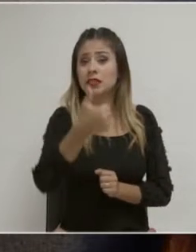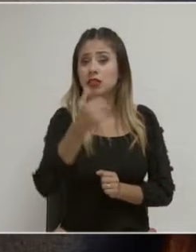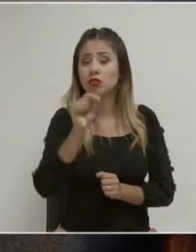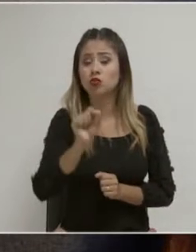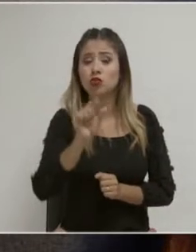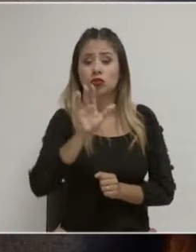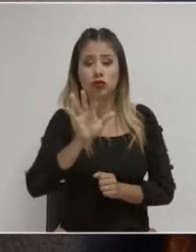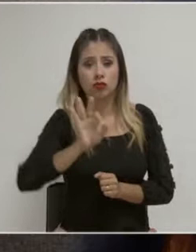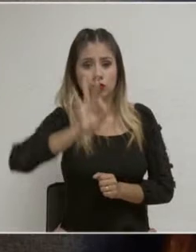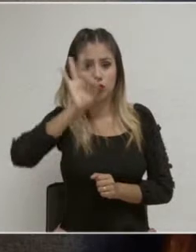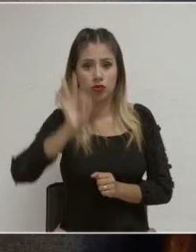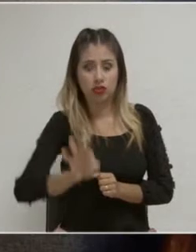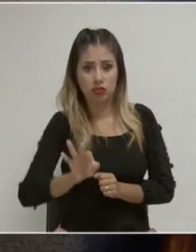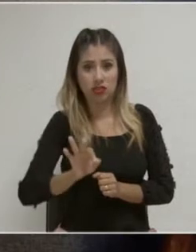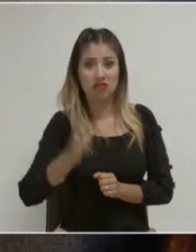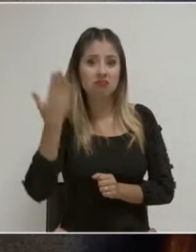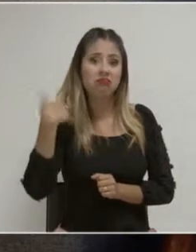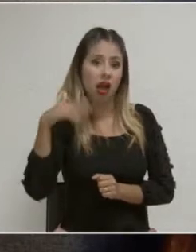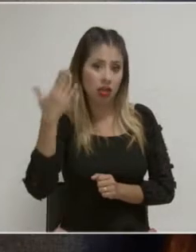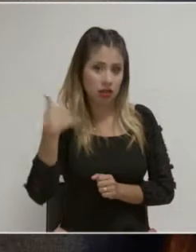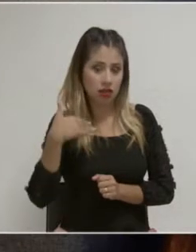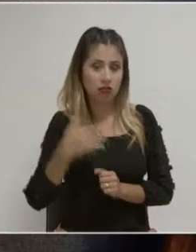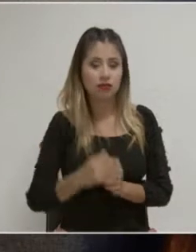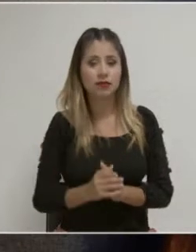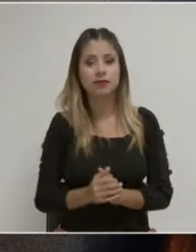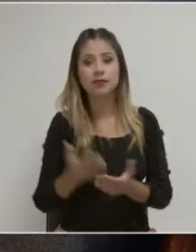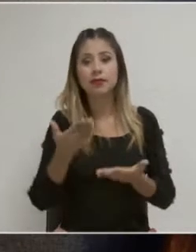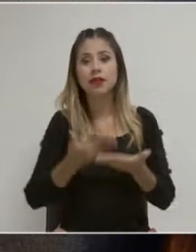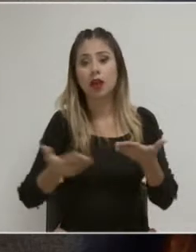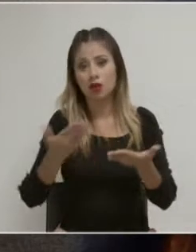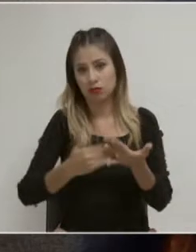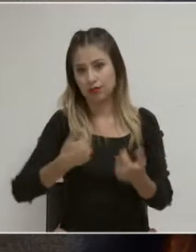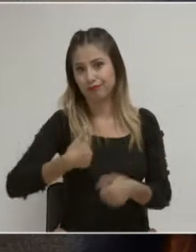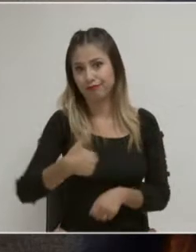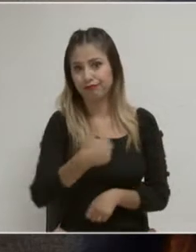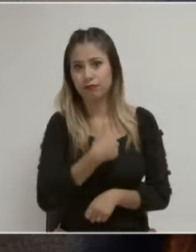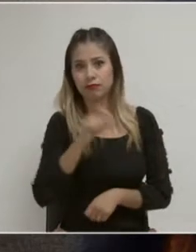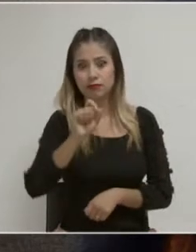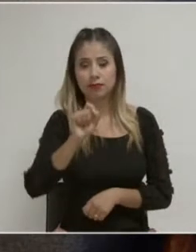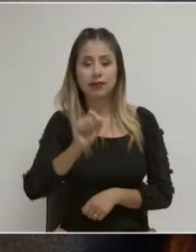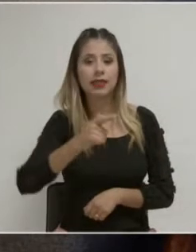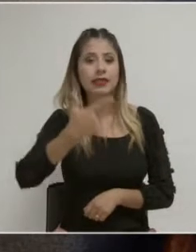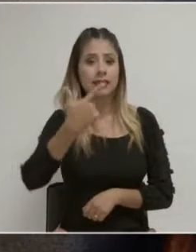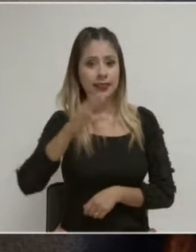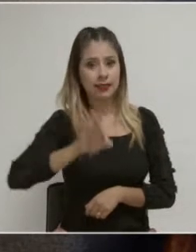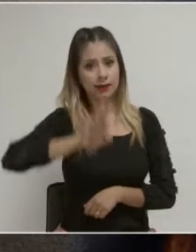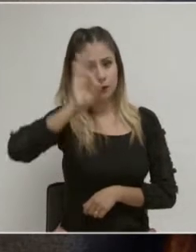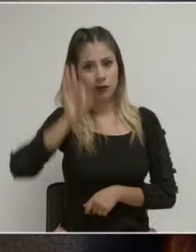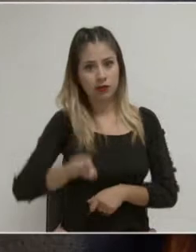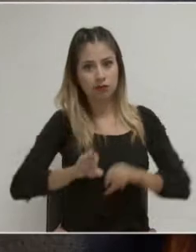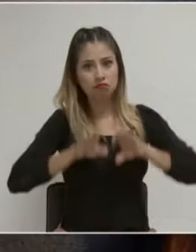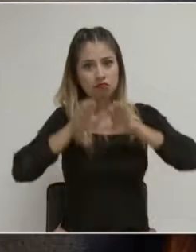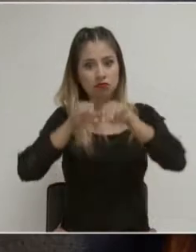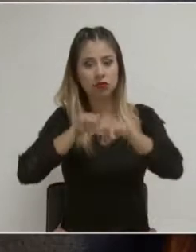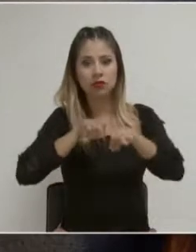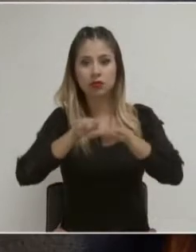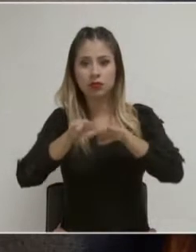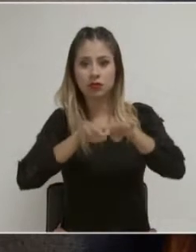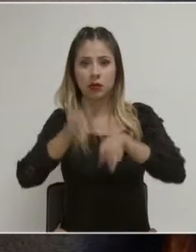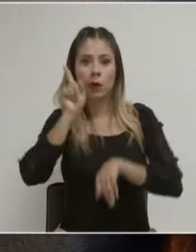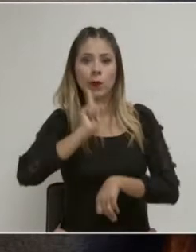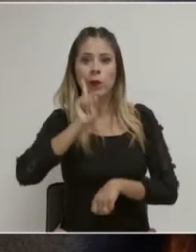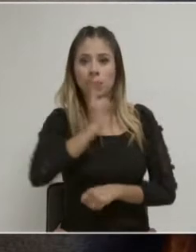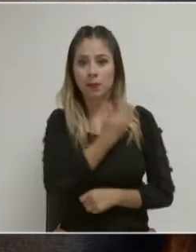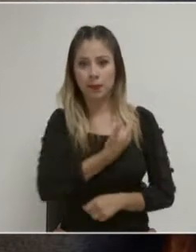.5% histórico, ahora tenemos 27% de presidentas